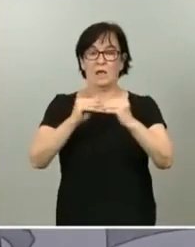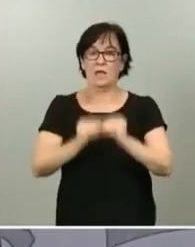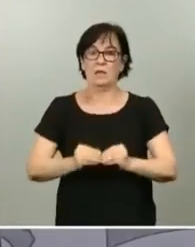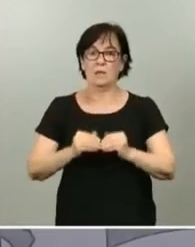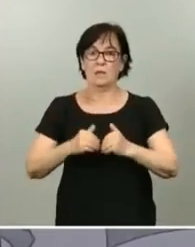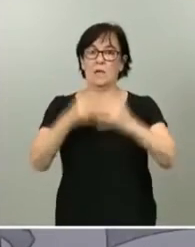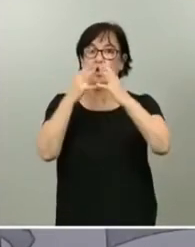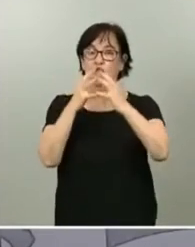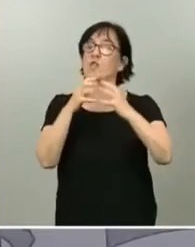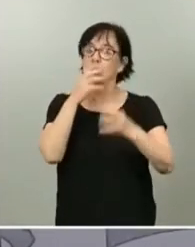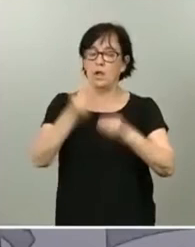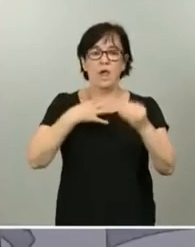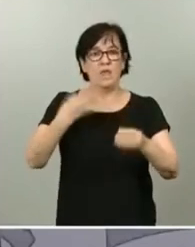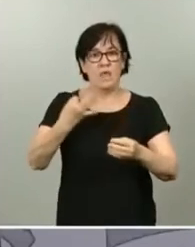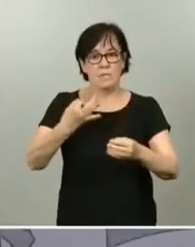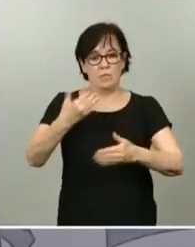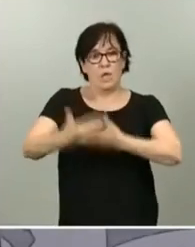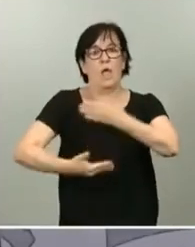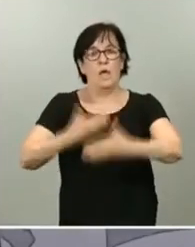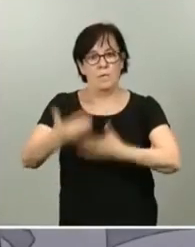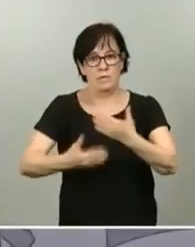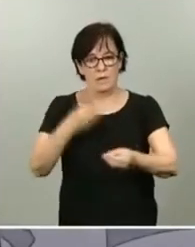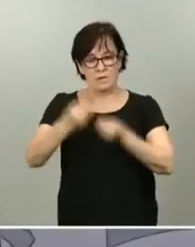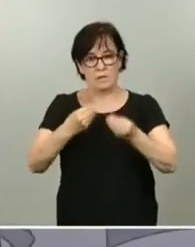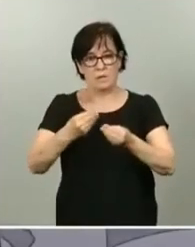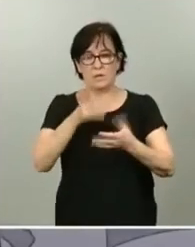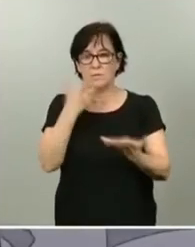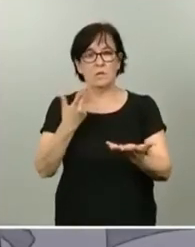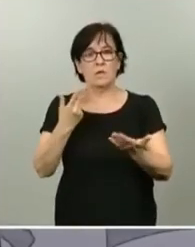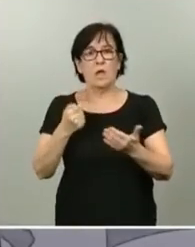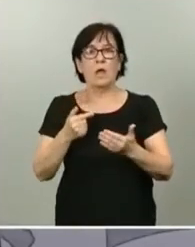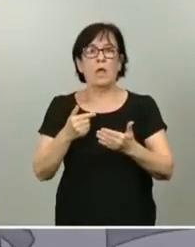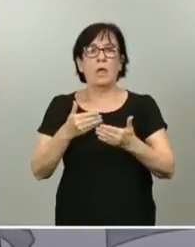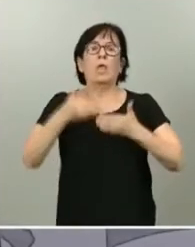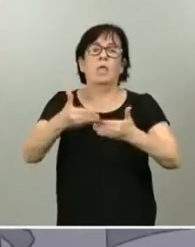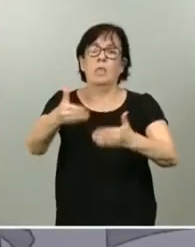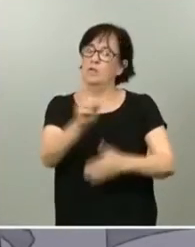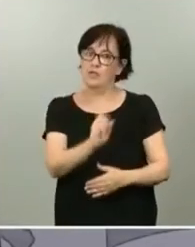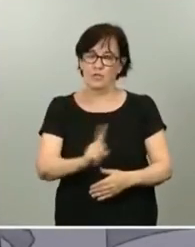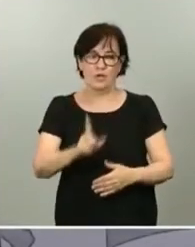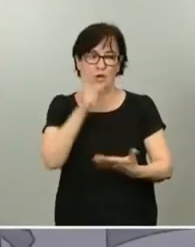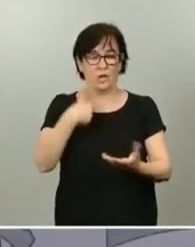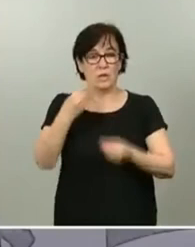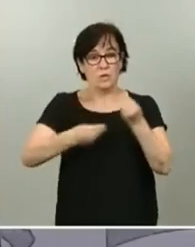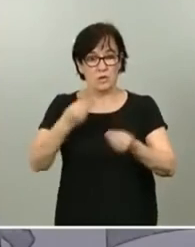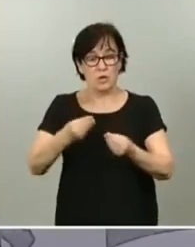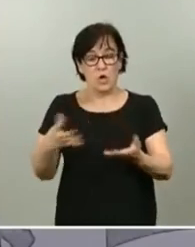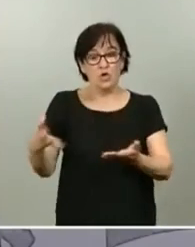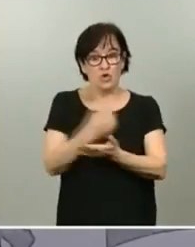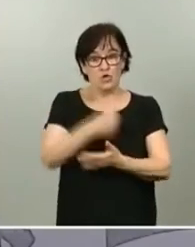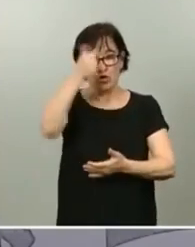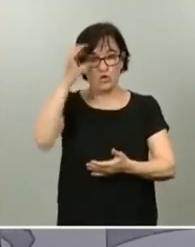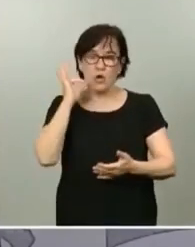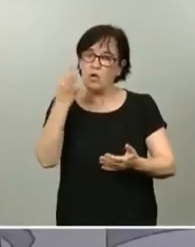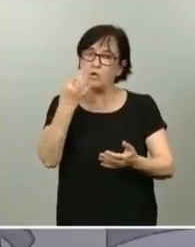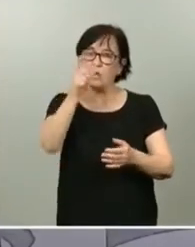avanzar y abordar por delante no sea place. Contamos con todas y todos, pero especialmente con